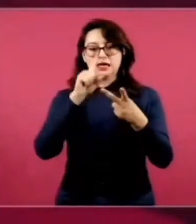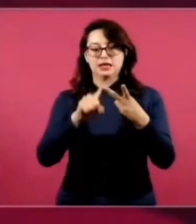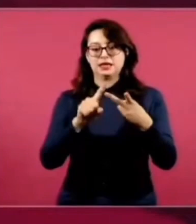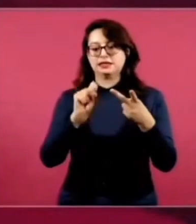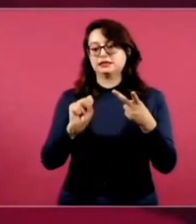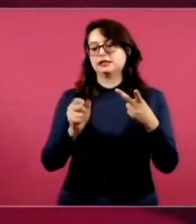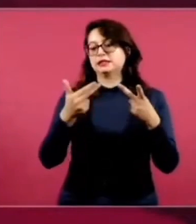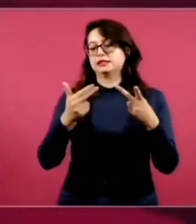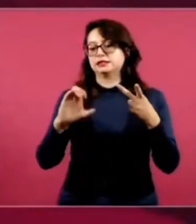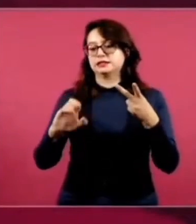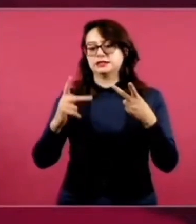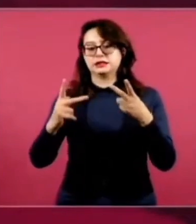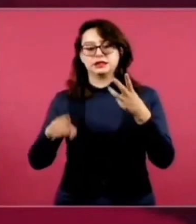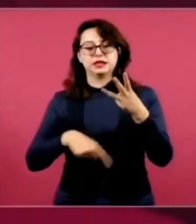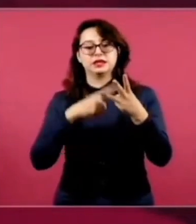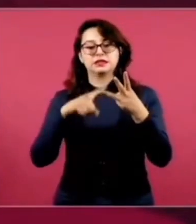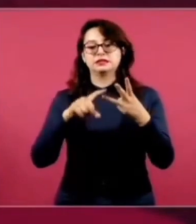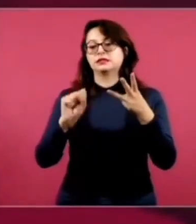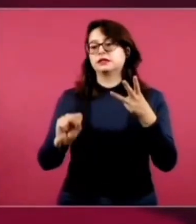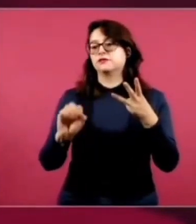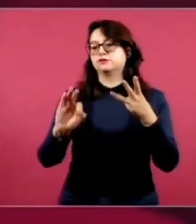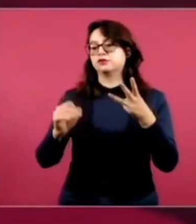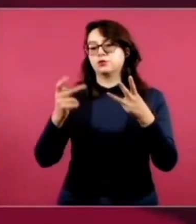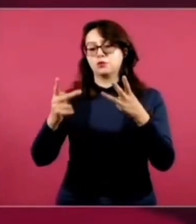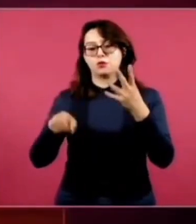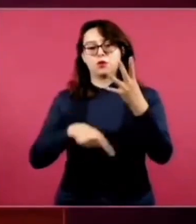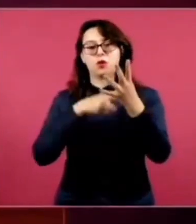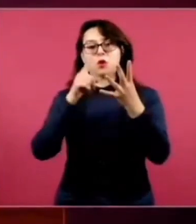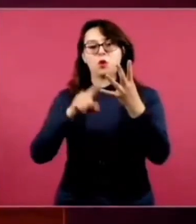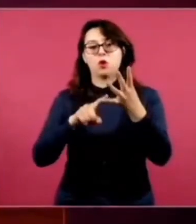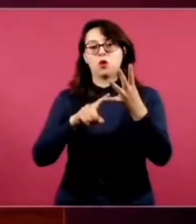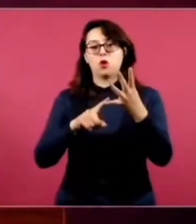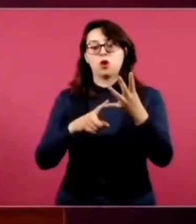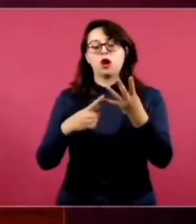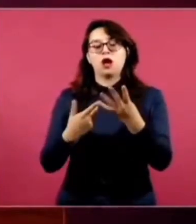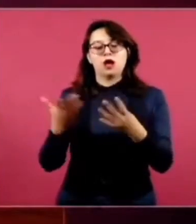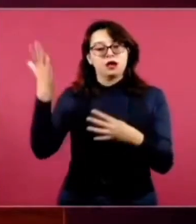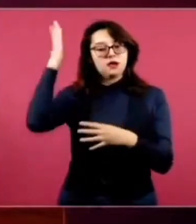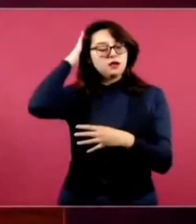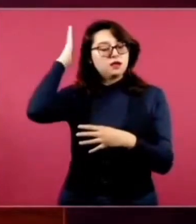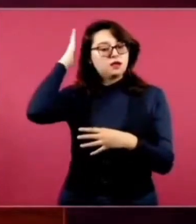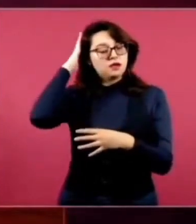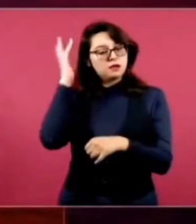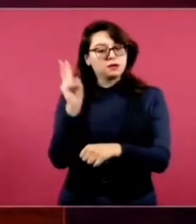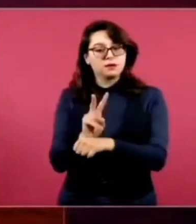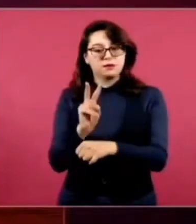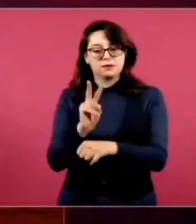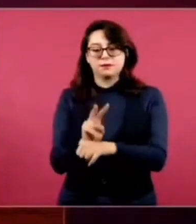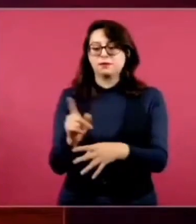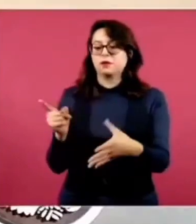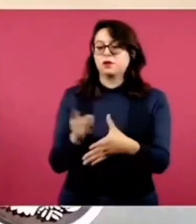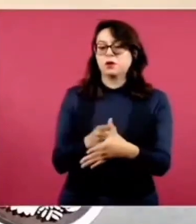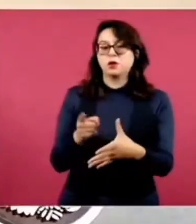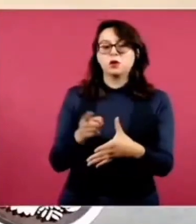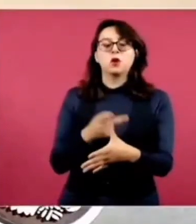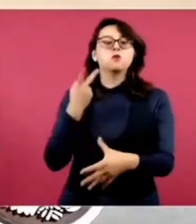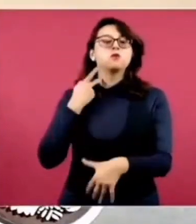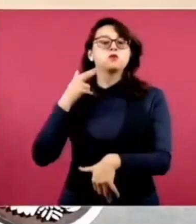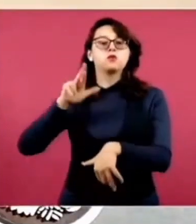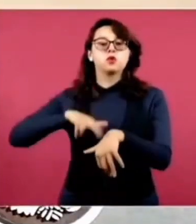la Secretaría de Hacienda, Secretaría de la Función Pública, de la Oficialía Mayor, de la Procuraduría Fiscal,